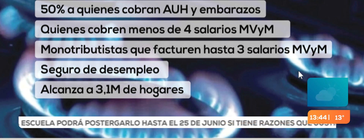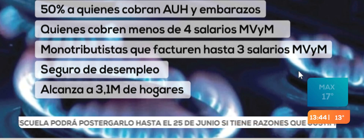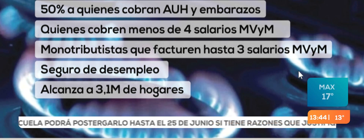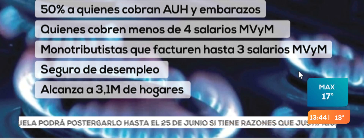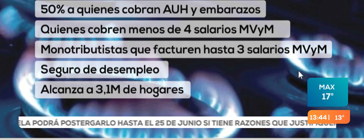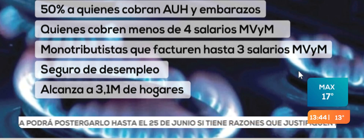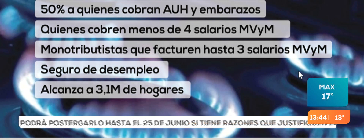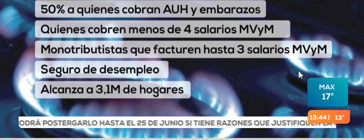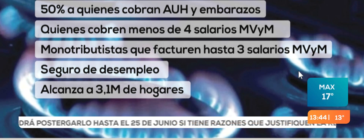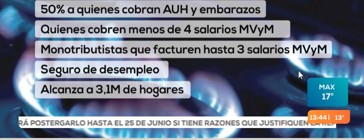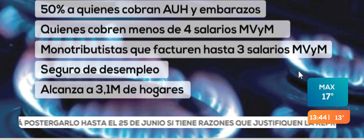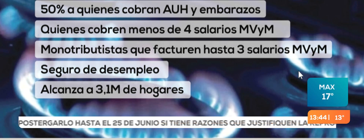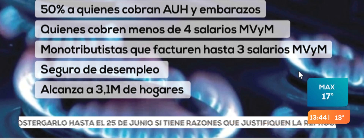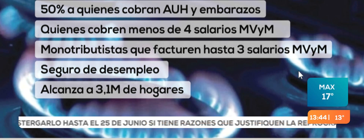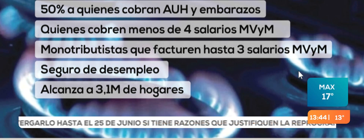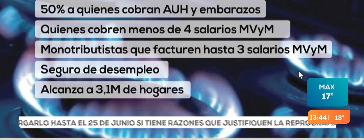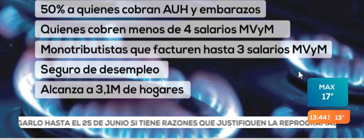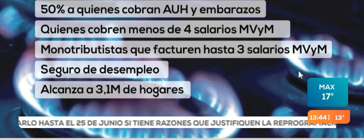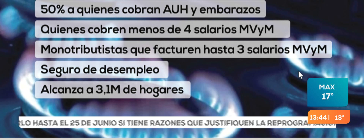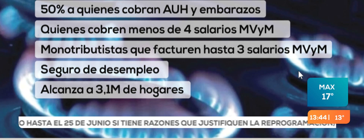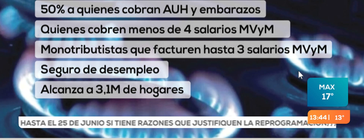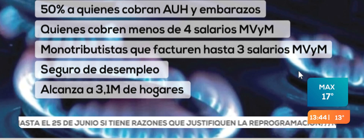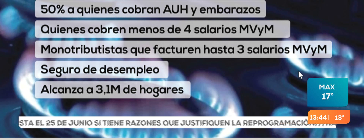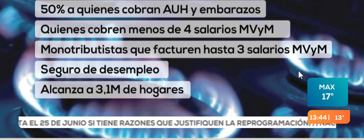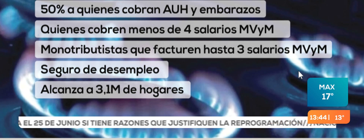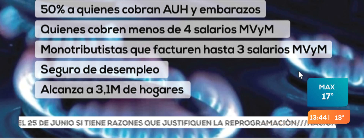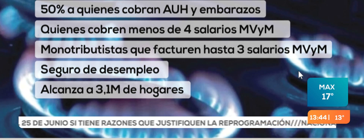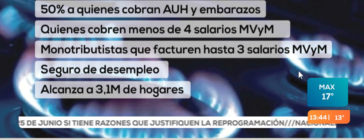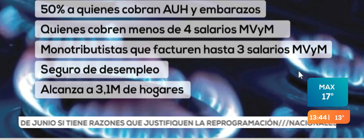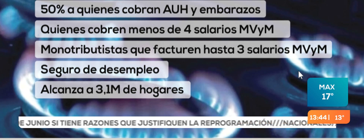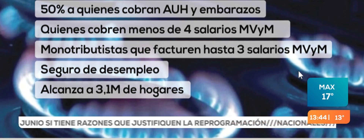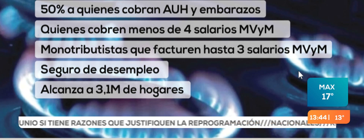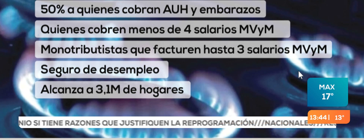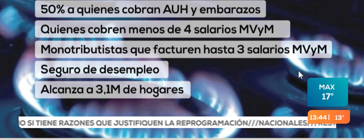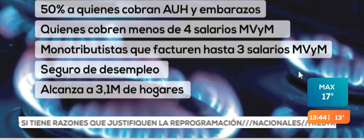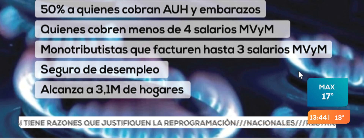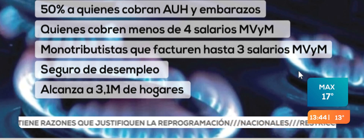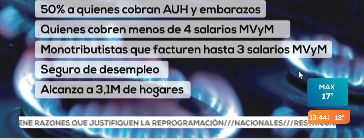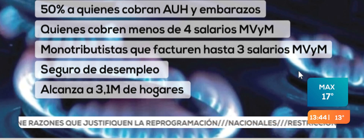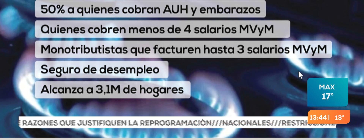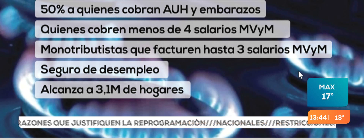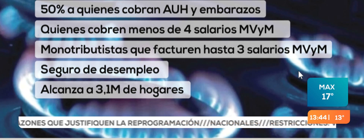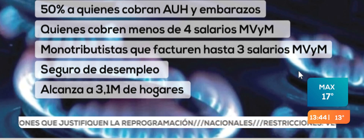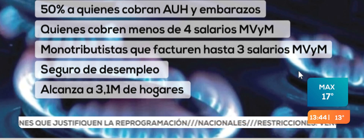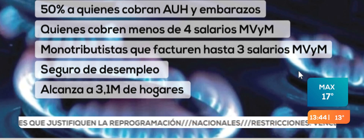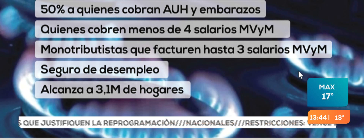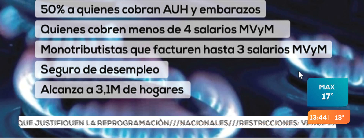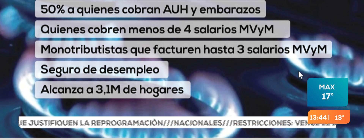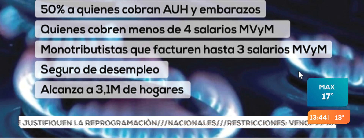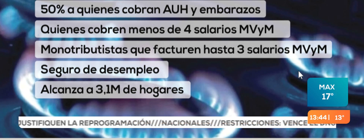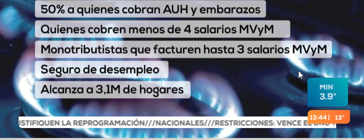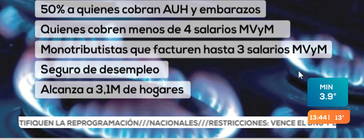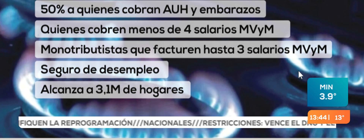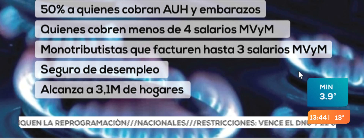consumidores finales residenciales. Residenciales. Habrá que ver, una vez que se reglamente la ley, cómo sale reglamentada esa ley, si también